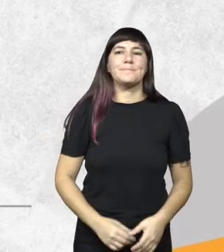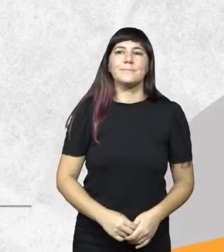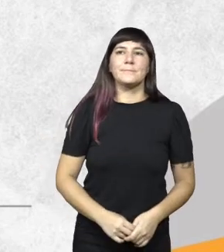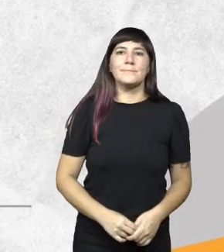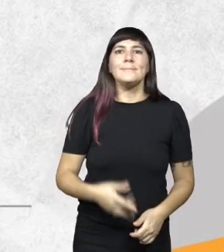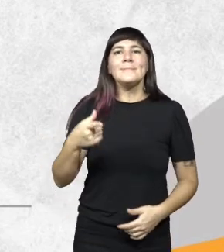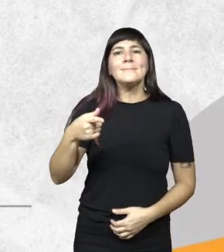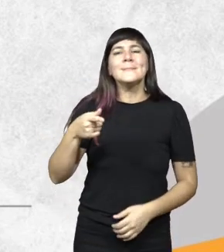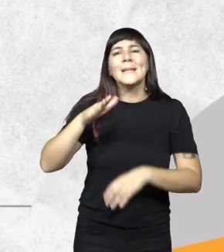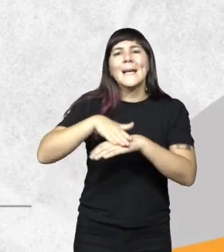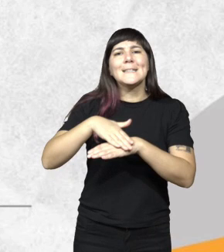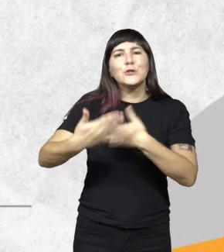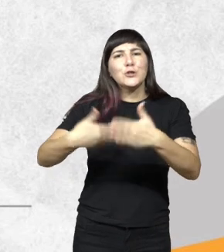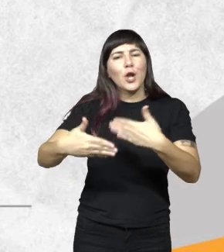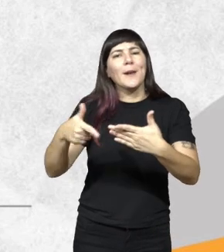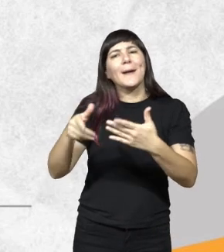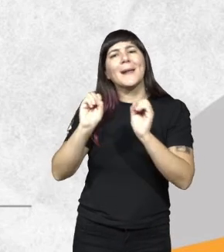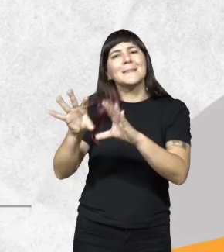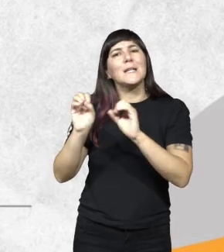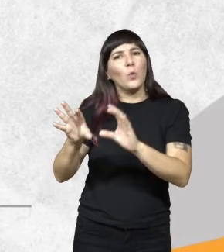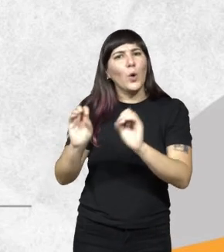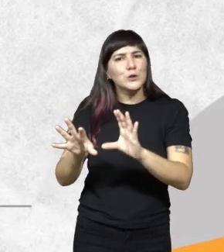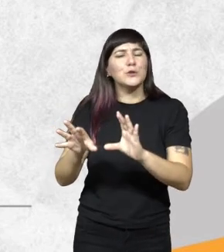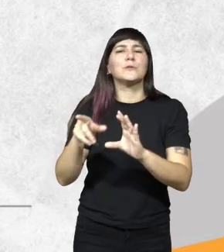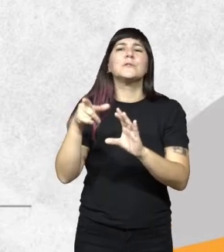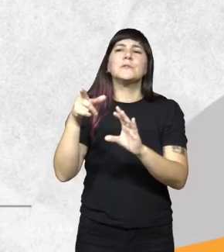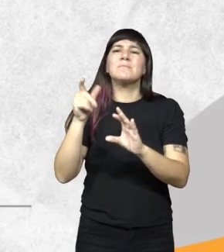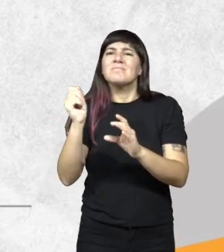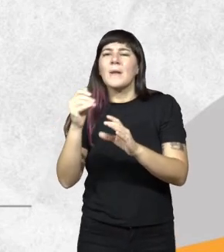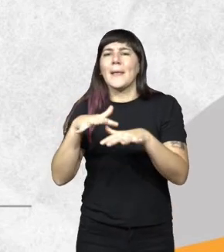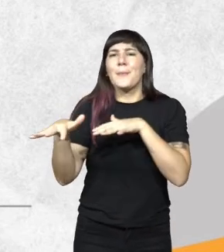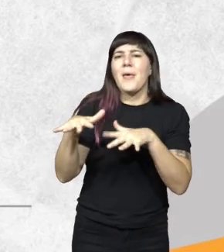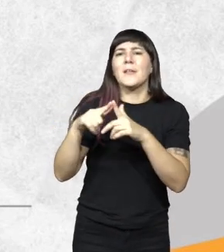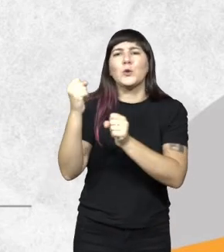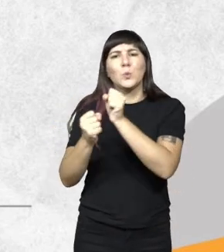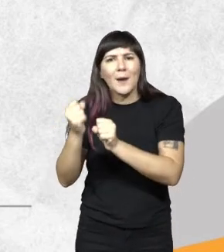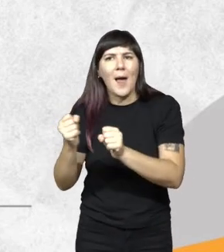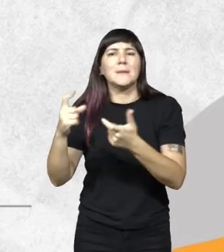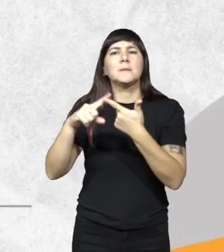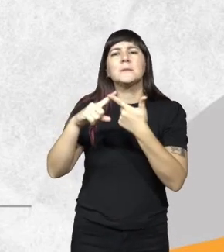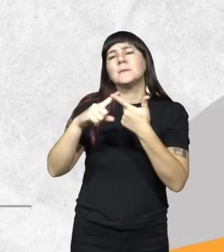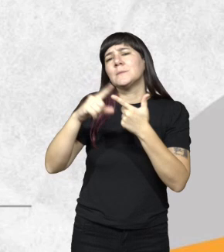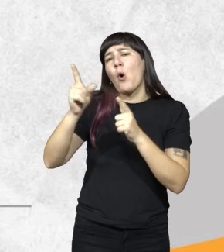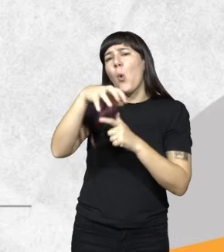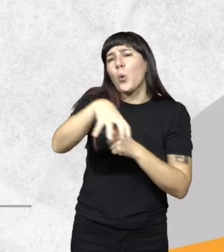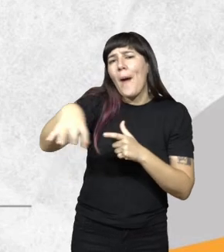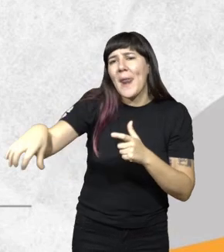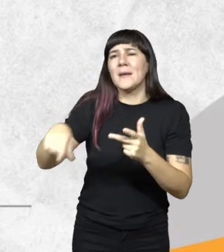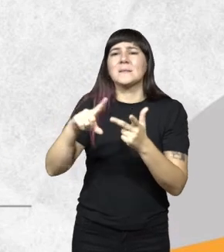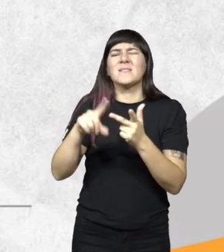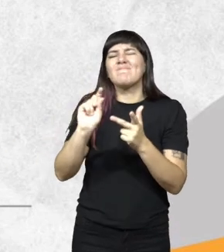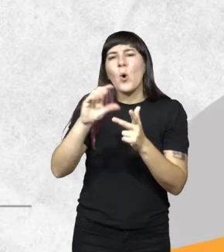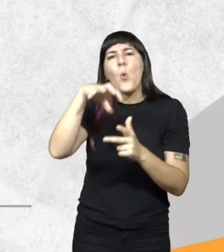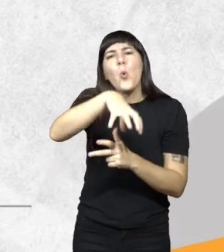La gestión de los residuos está asociada a las actividades industriales, productivas, de servicios y urbanas. No nos vamos a detener tanto en lo